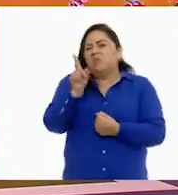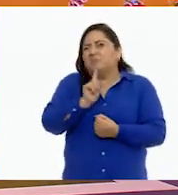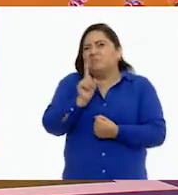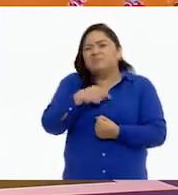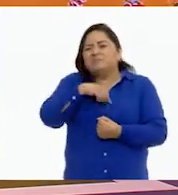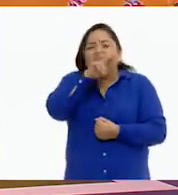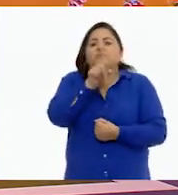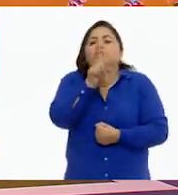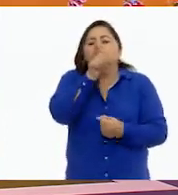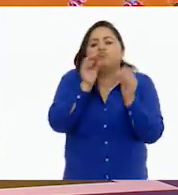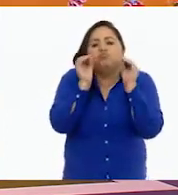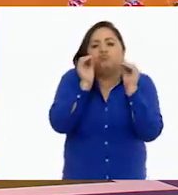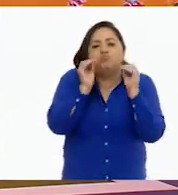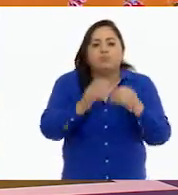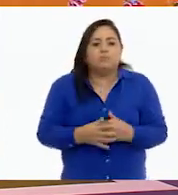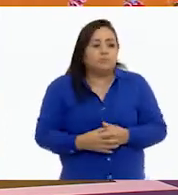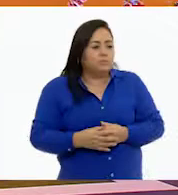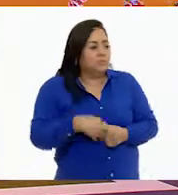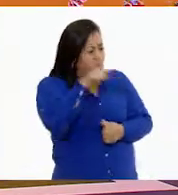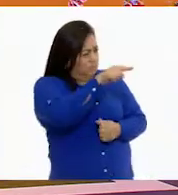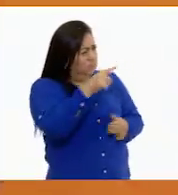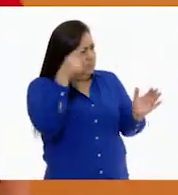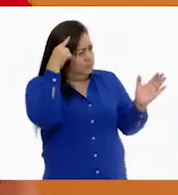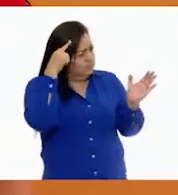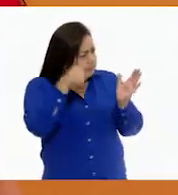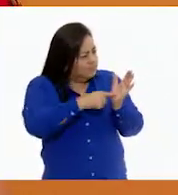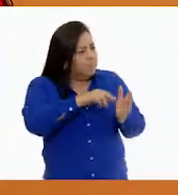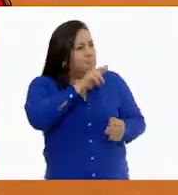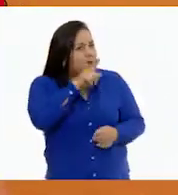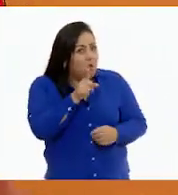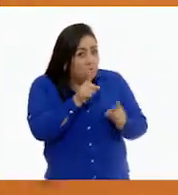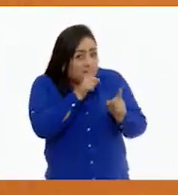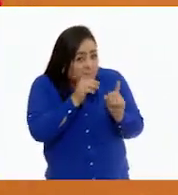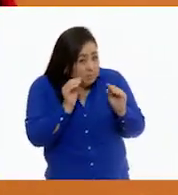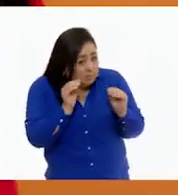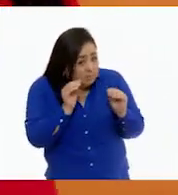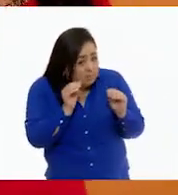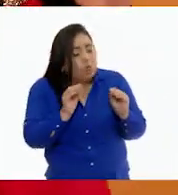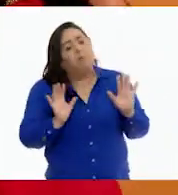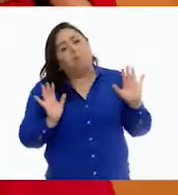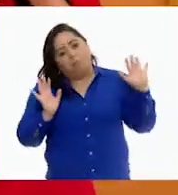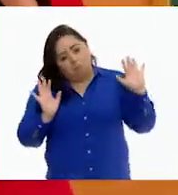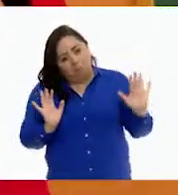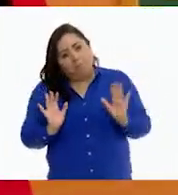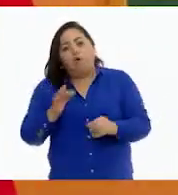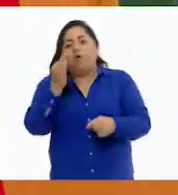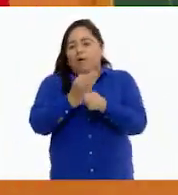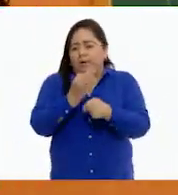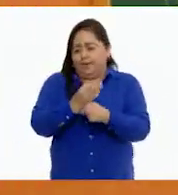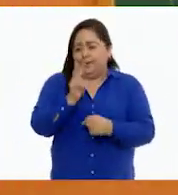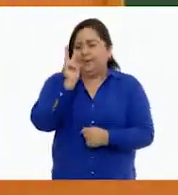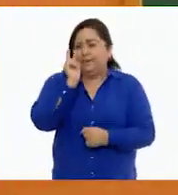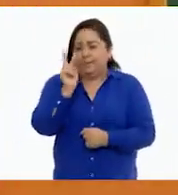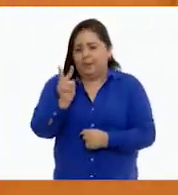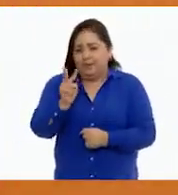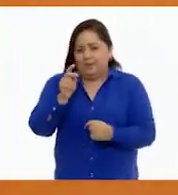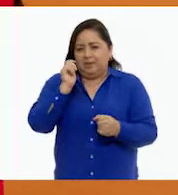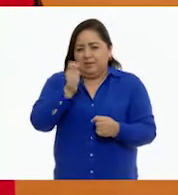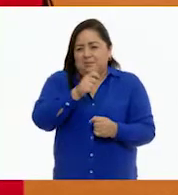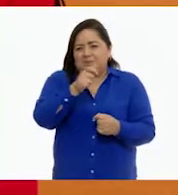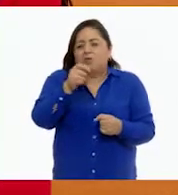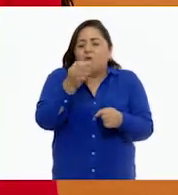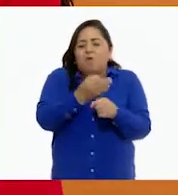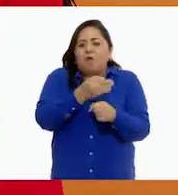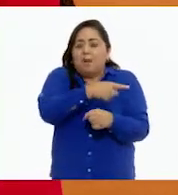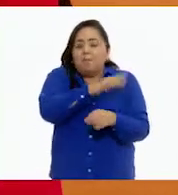preferiría quedarme callado, maestra. ¿Tú crees que es mejor que te quedes callado? Ok. Vamos a analizar un poquito más esta parte para